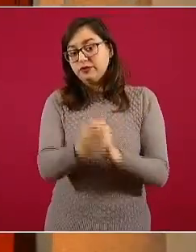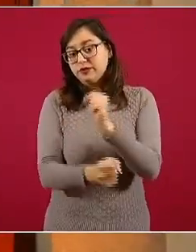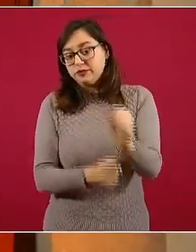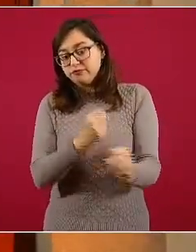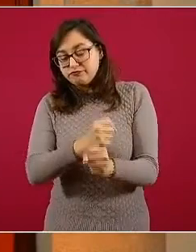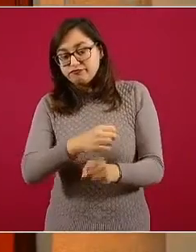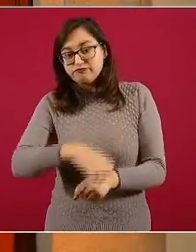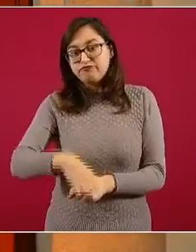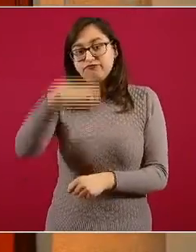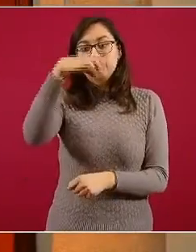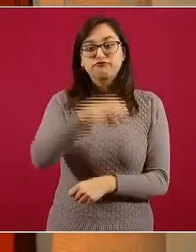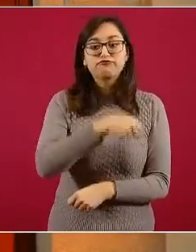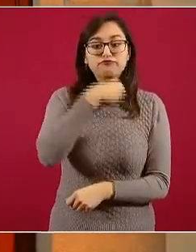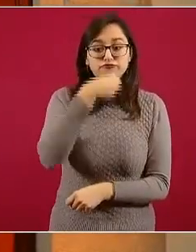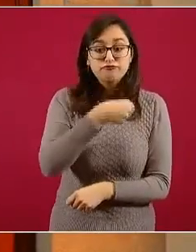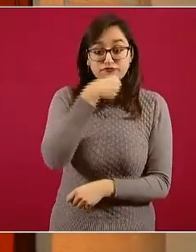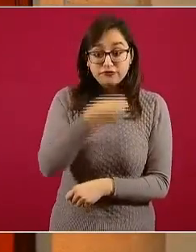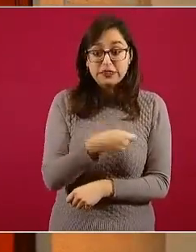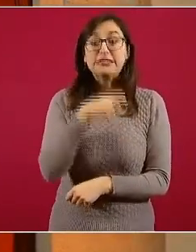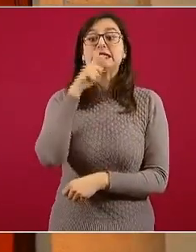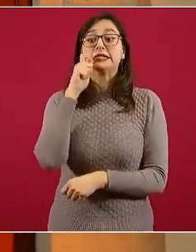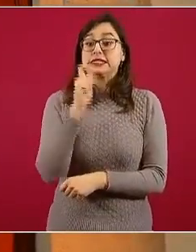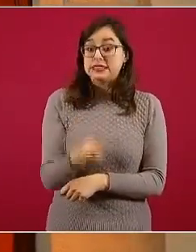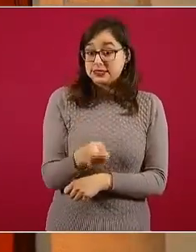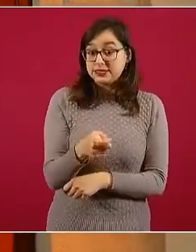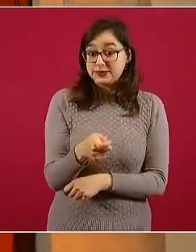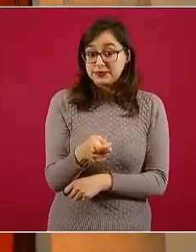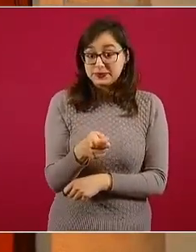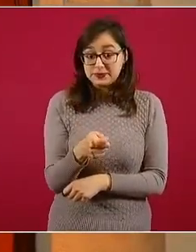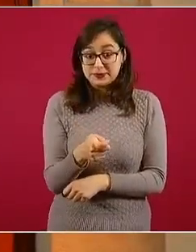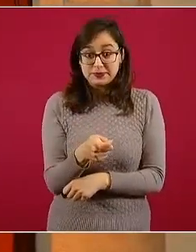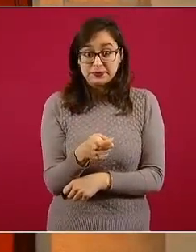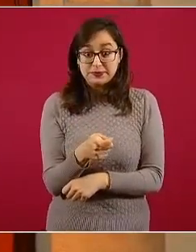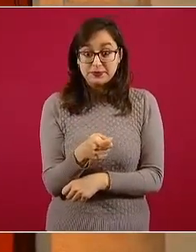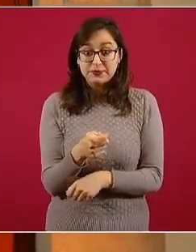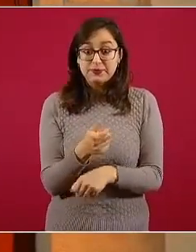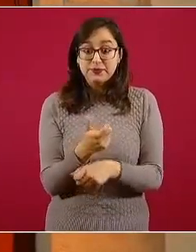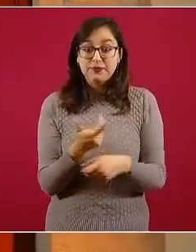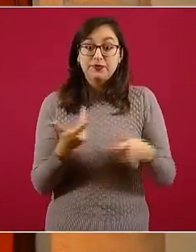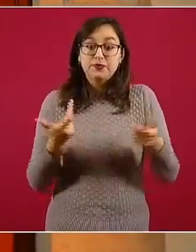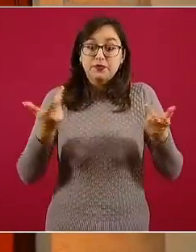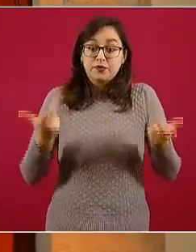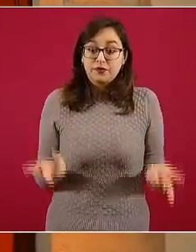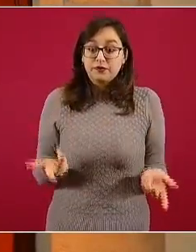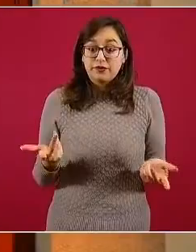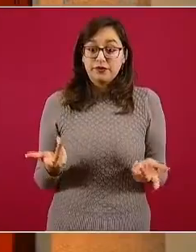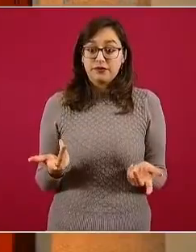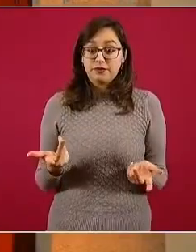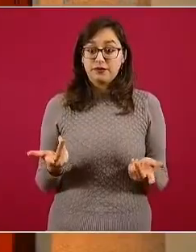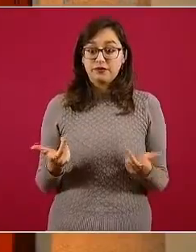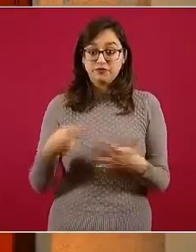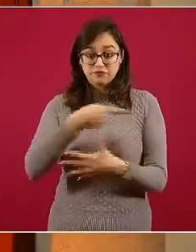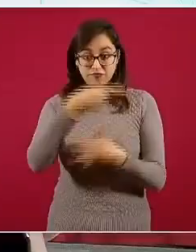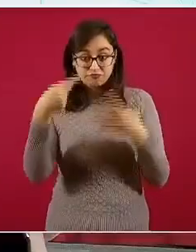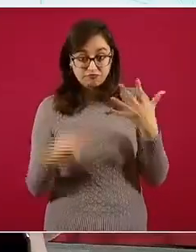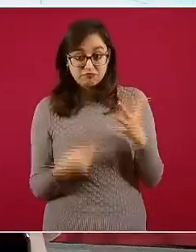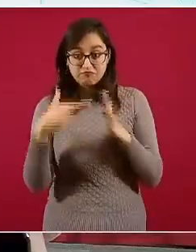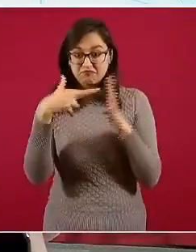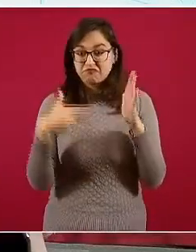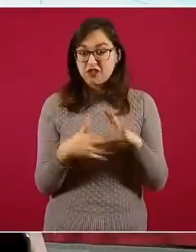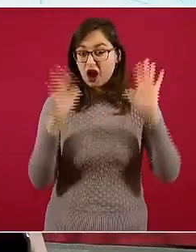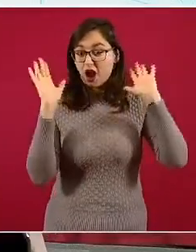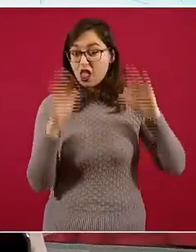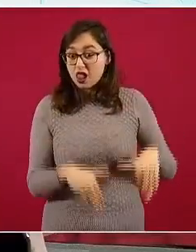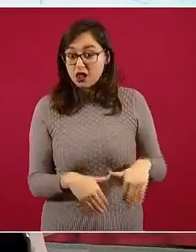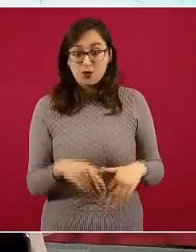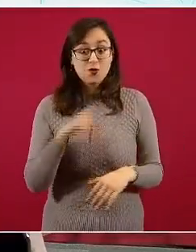pero esto no quiere decir que vamos a disminuir nuestra necesidad de seguir con las estrategias de mitigación.